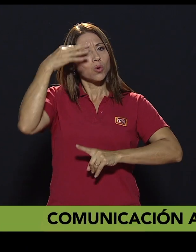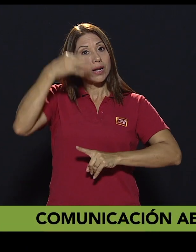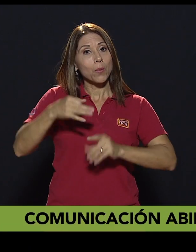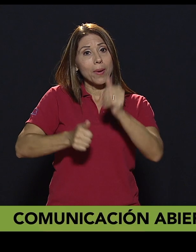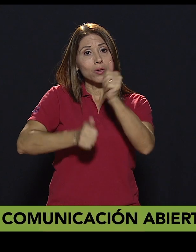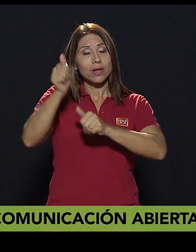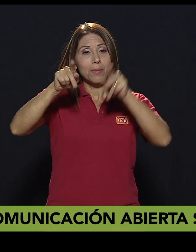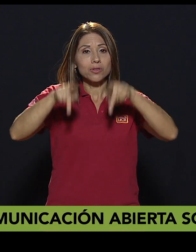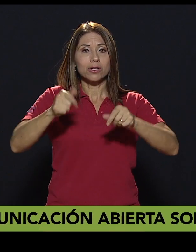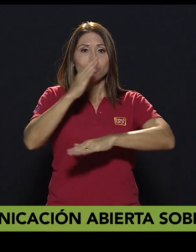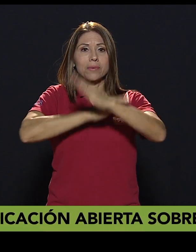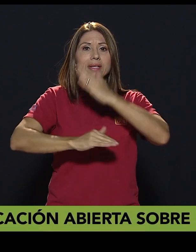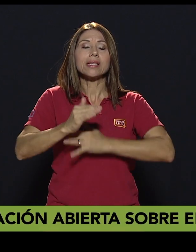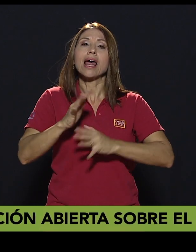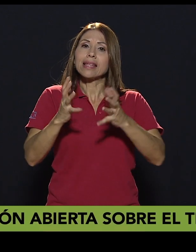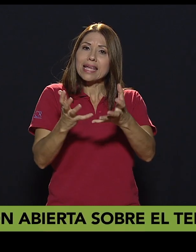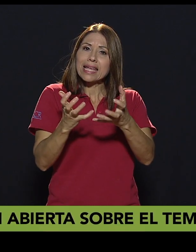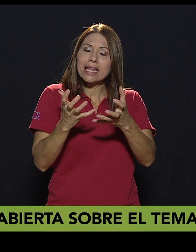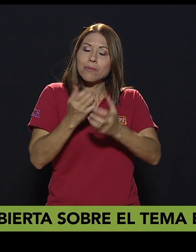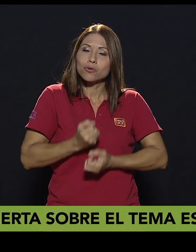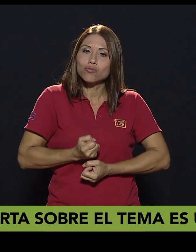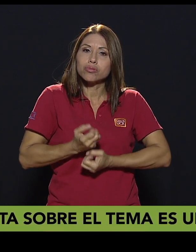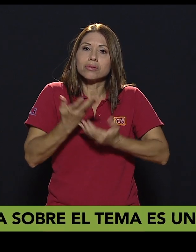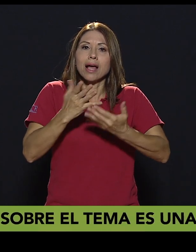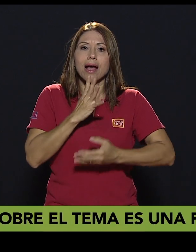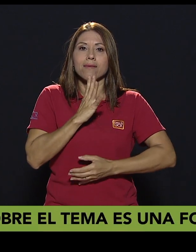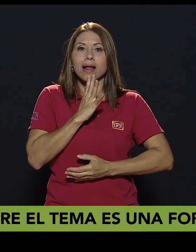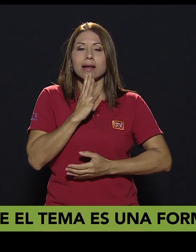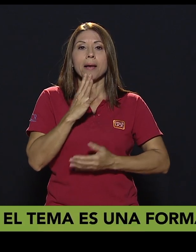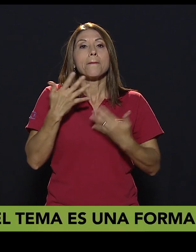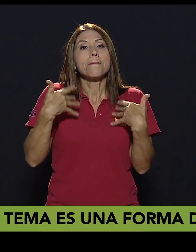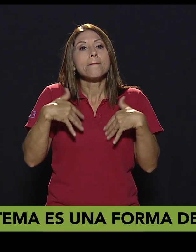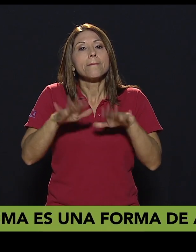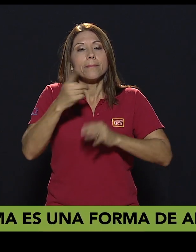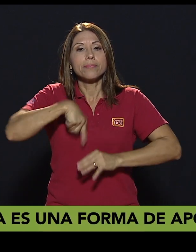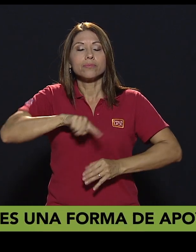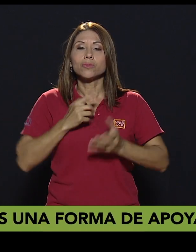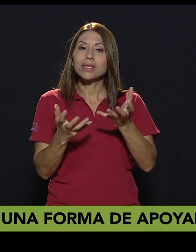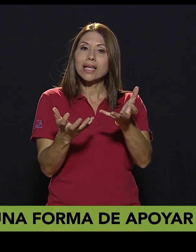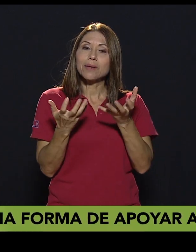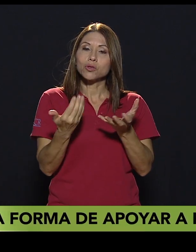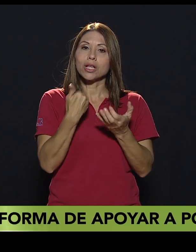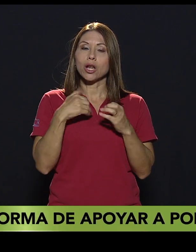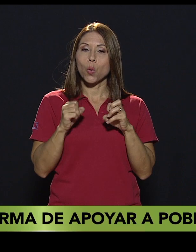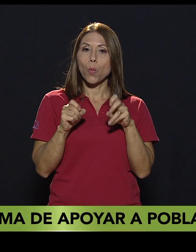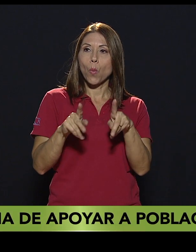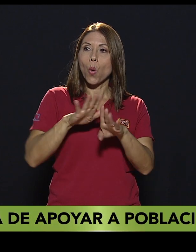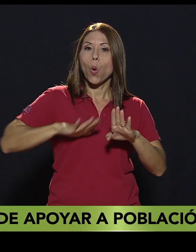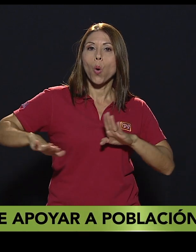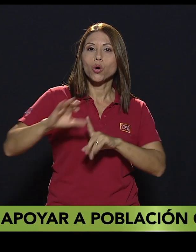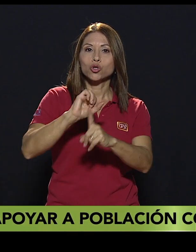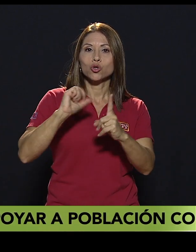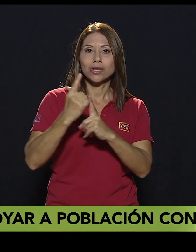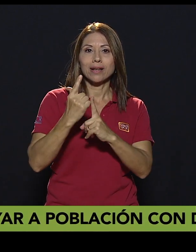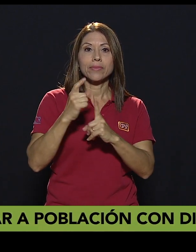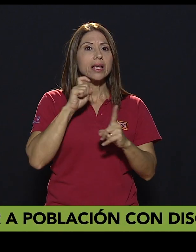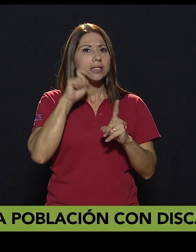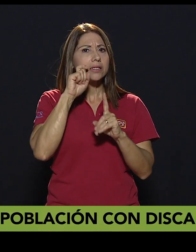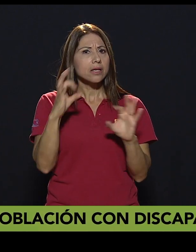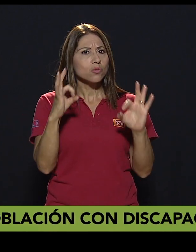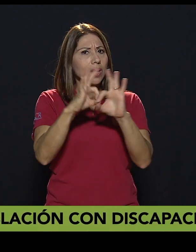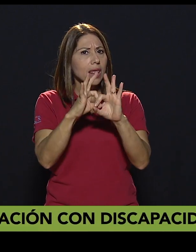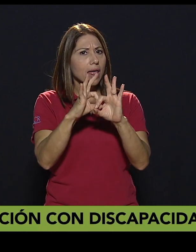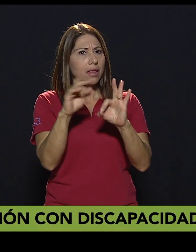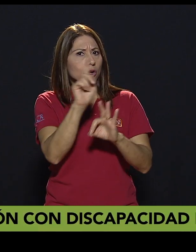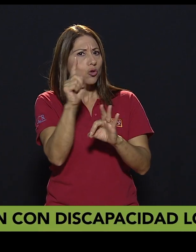discapacidad estamos anuentes a hablar. Más bien deseamos tener los espacios sociales para poder decirles, y sexualidad no